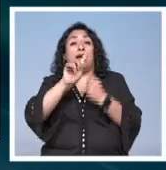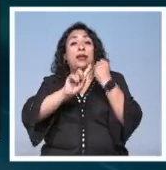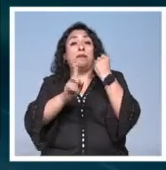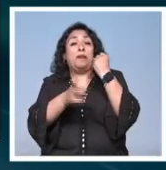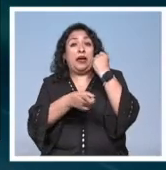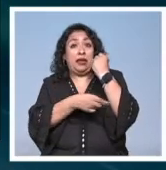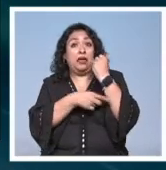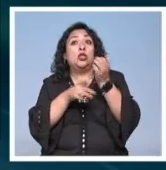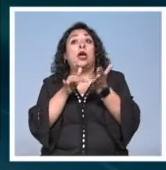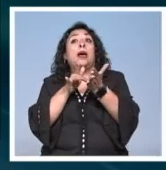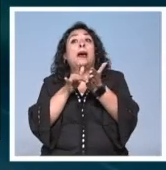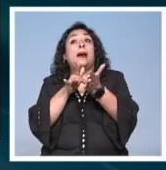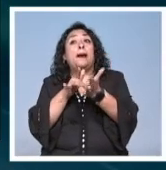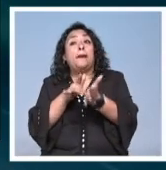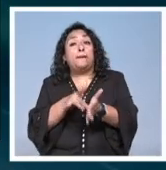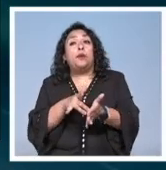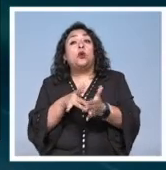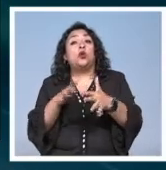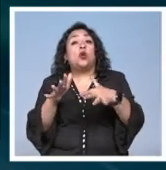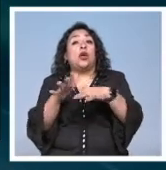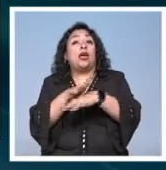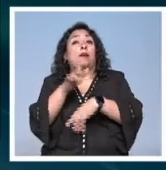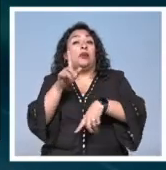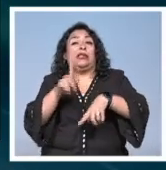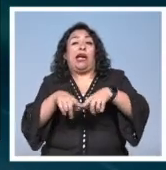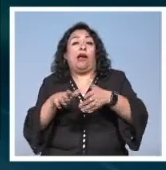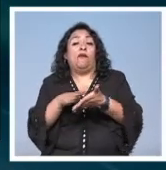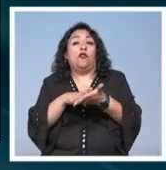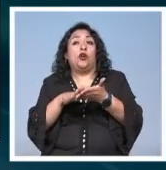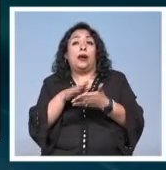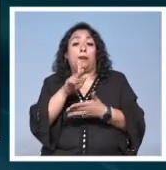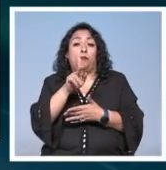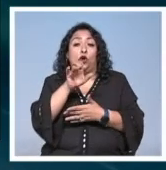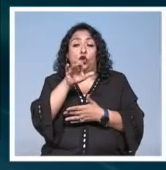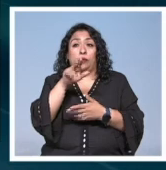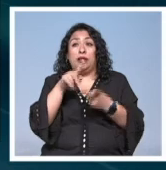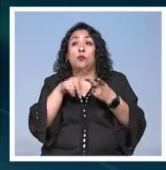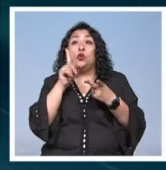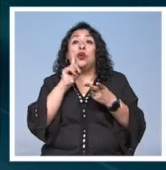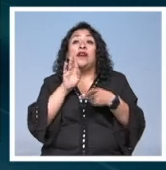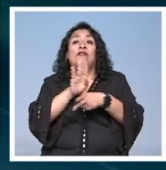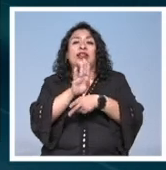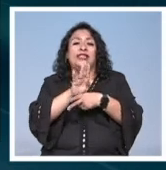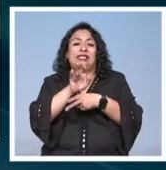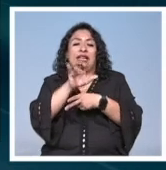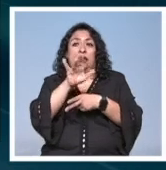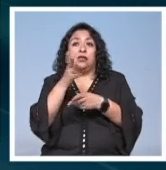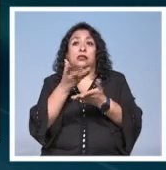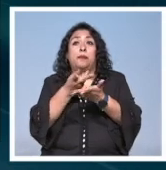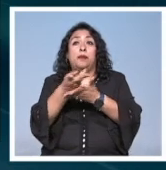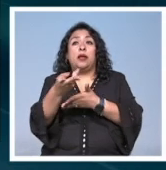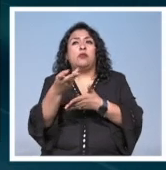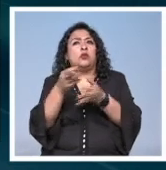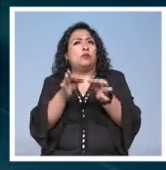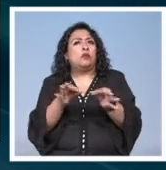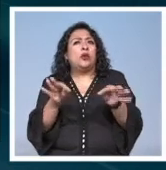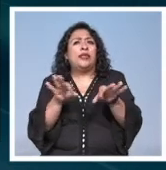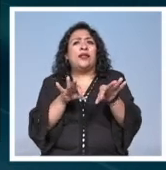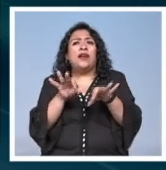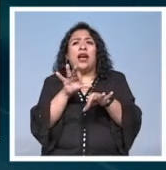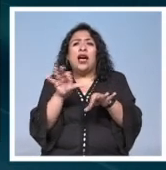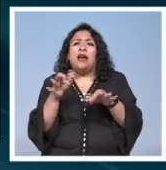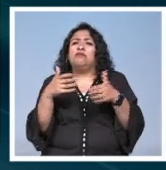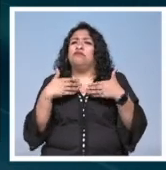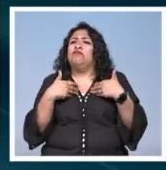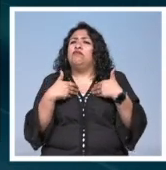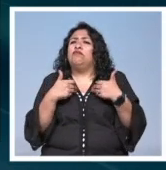y el apoyo en la erradicación de la poliomielitis. Alicia Kowaltovsky, de Brasil, es galardonada por su fundamental trabajo para la